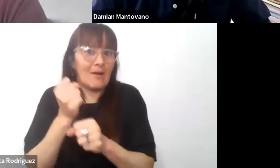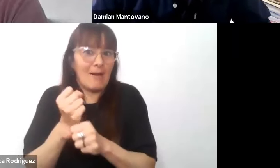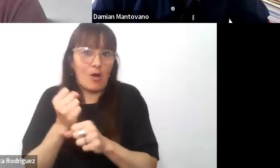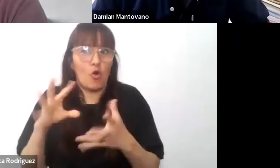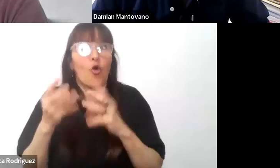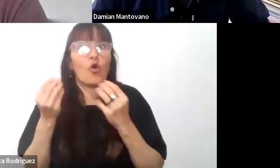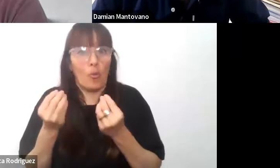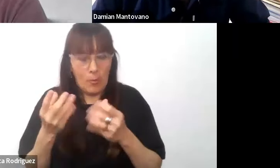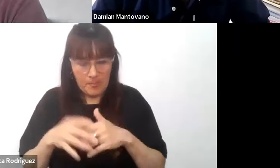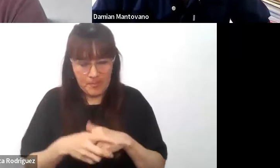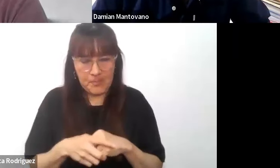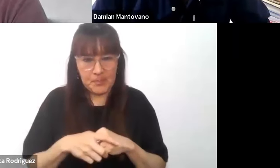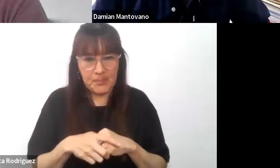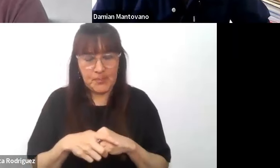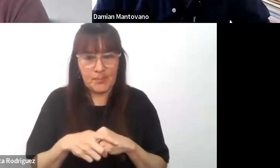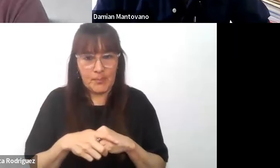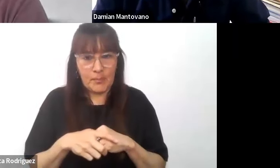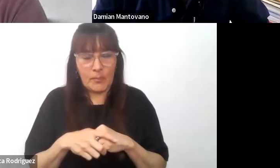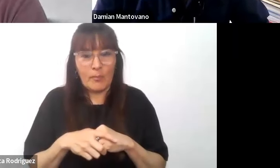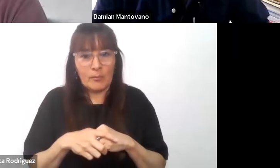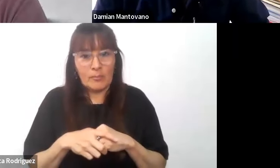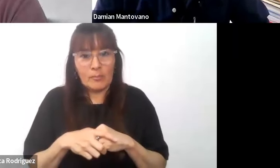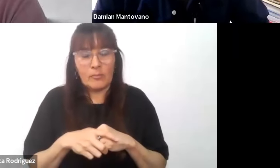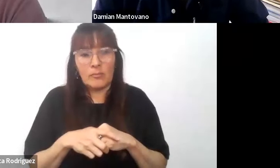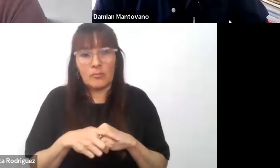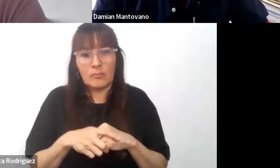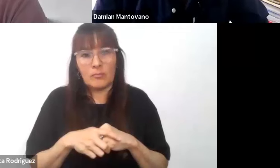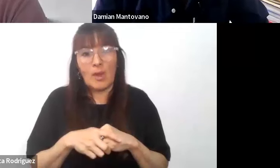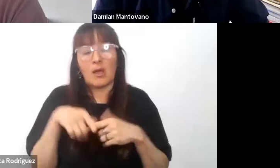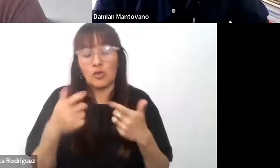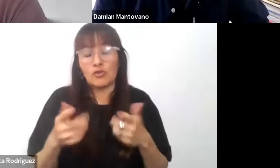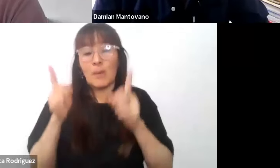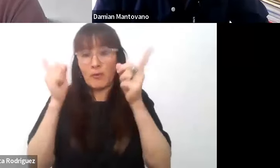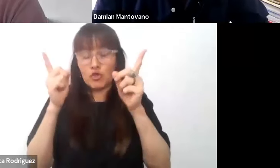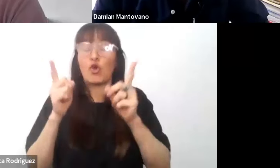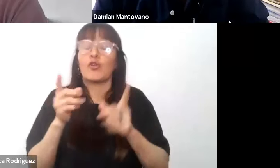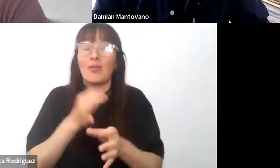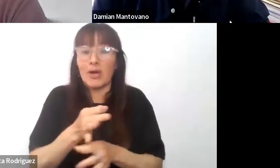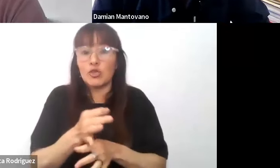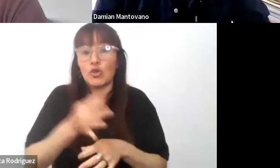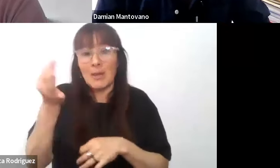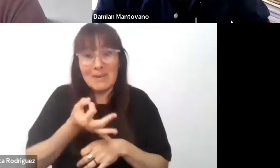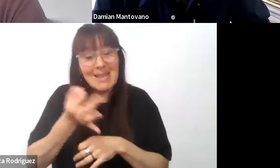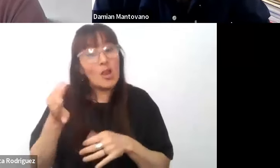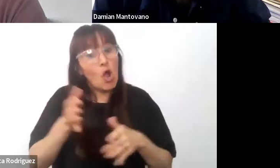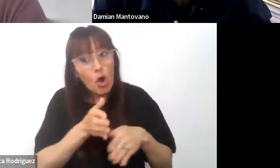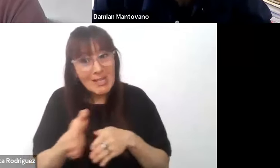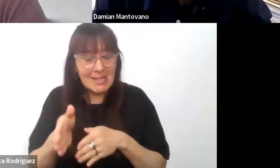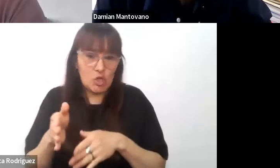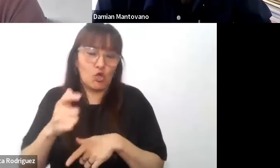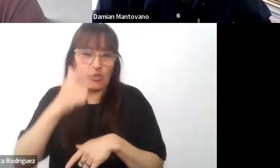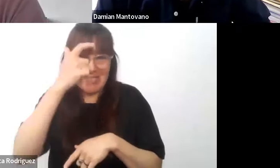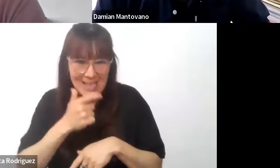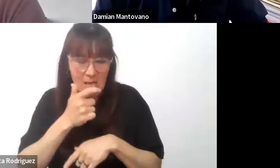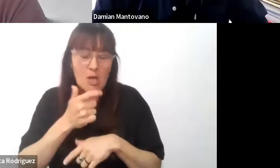en estas cuestiones se puede decir entre ser profesor de educación especial con una orientación en ciegos y disminuidos